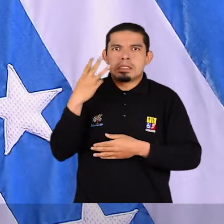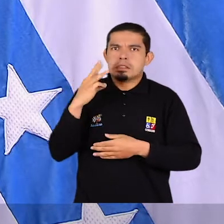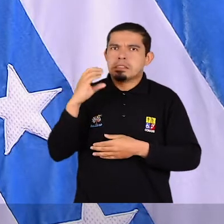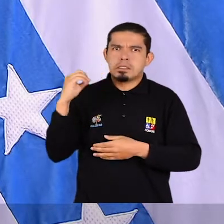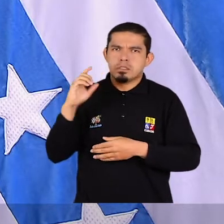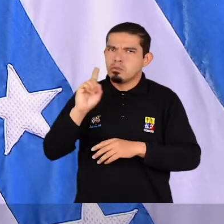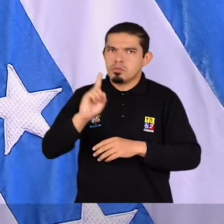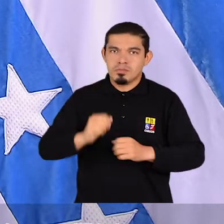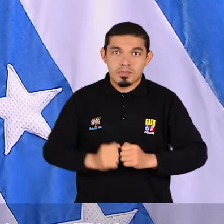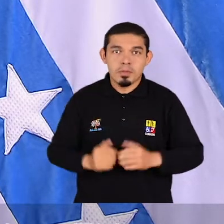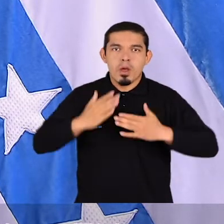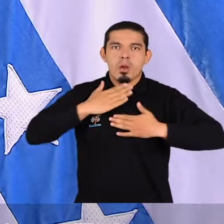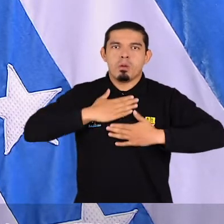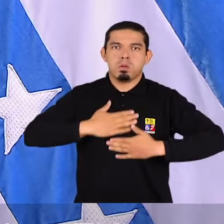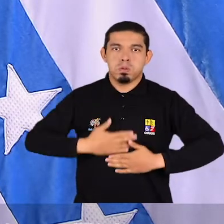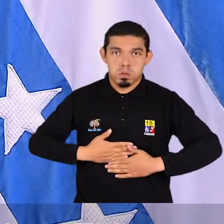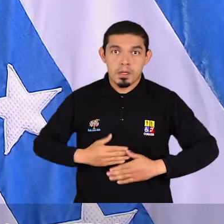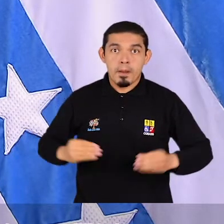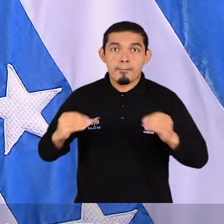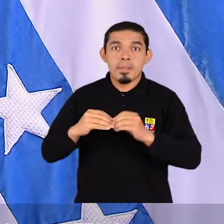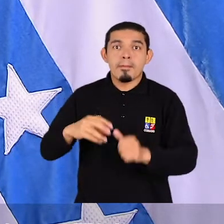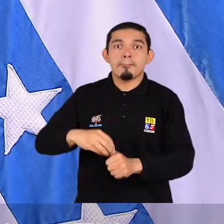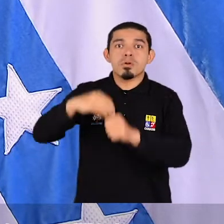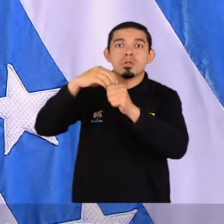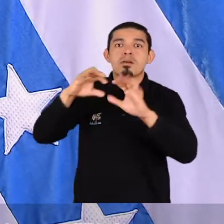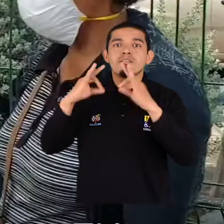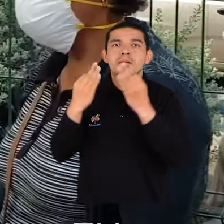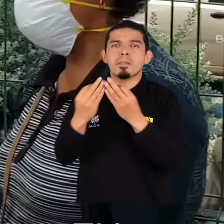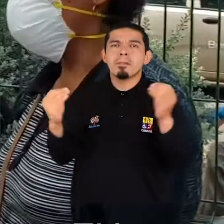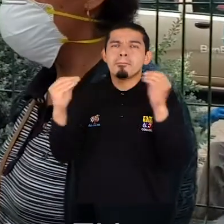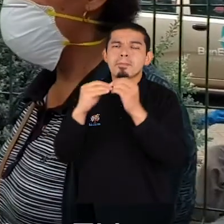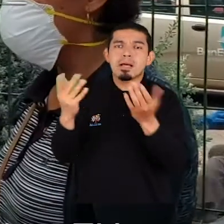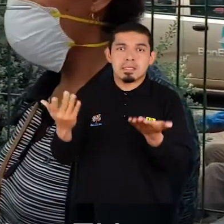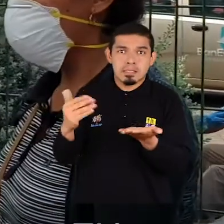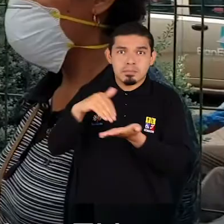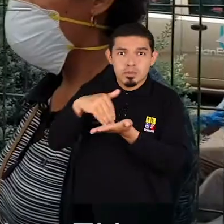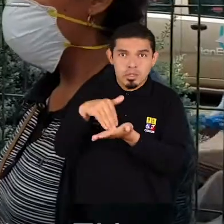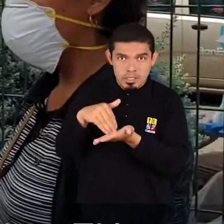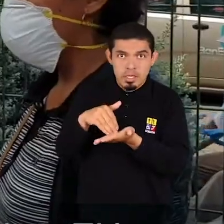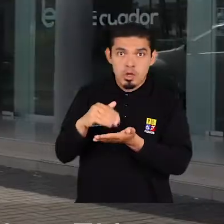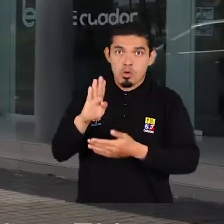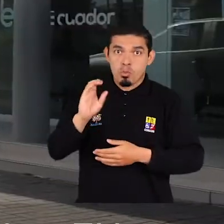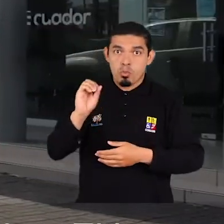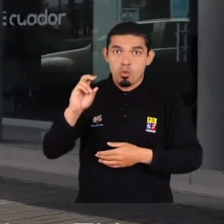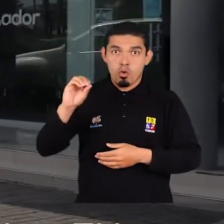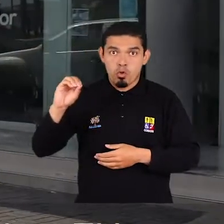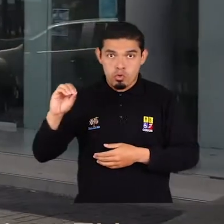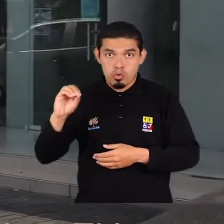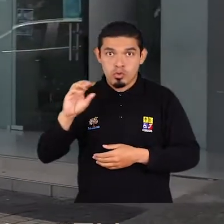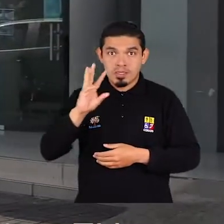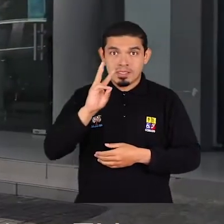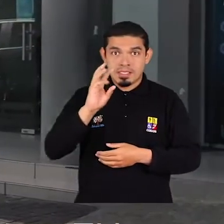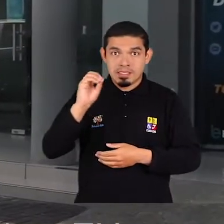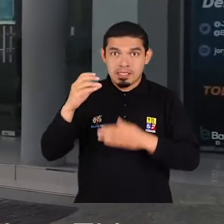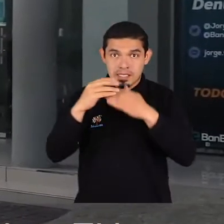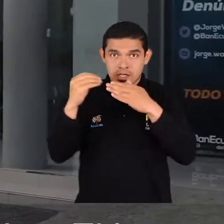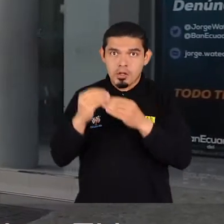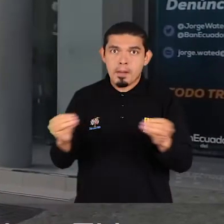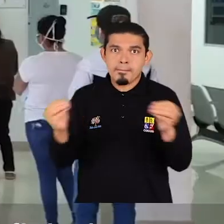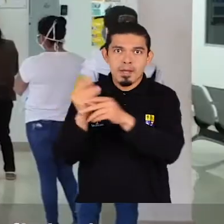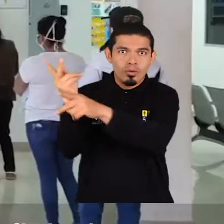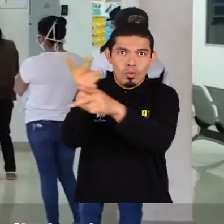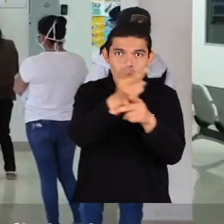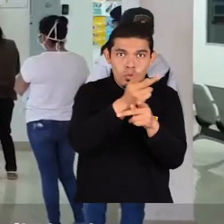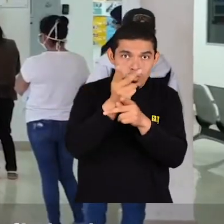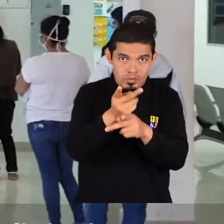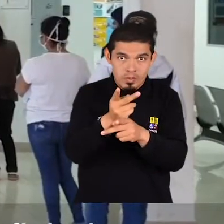para el alivio de todos. Priorizamos a las familias más vulnerables, El bono de protección familiar de 60 dólares amplió su cobertura.